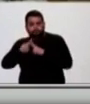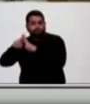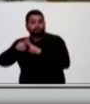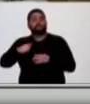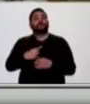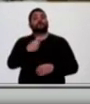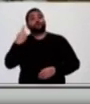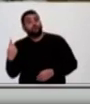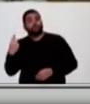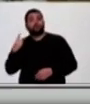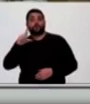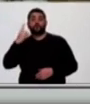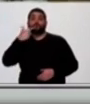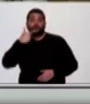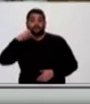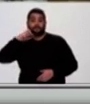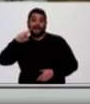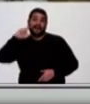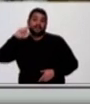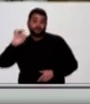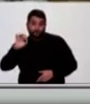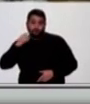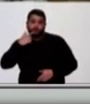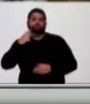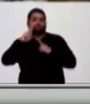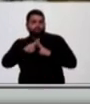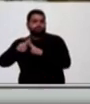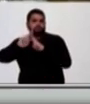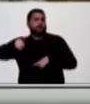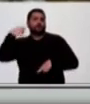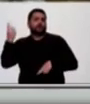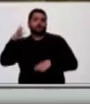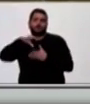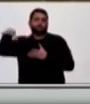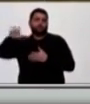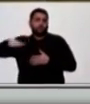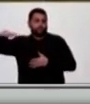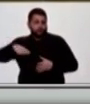Y uno de la localidad de Luis Paracios, que está en investigación en otra jurisdicción.